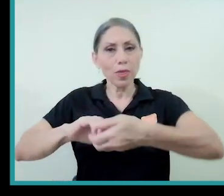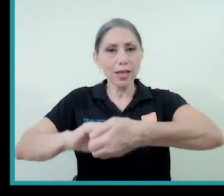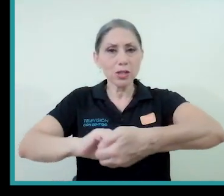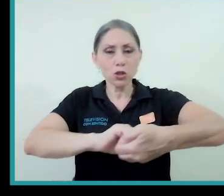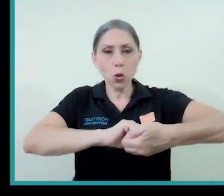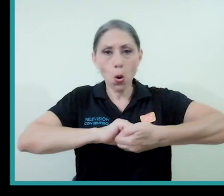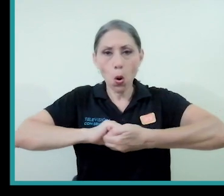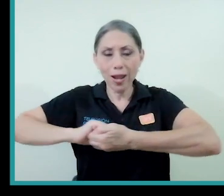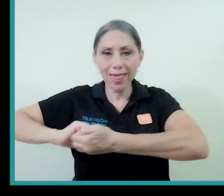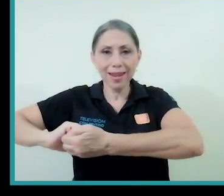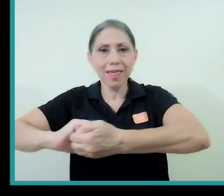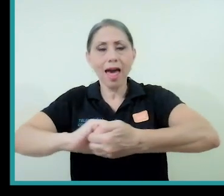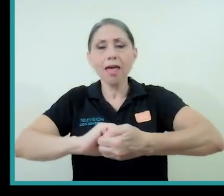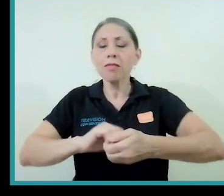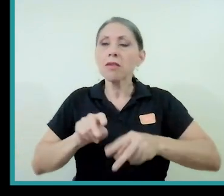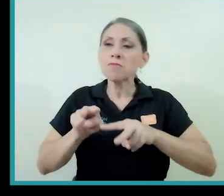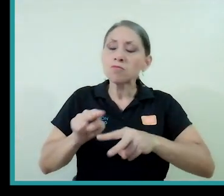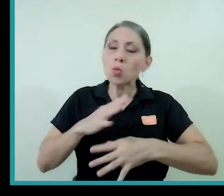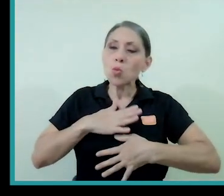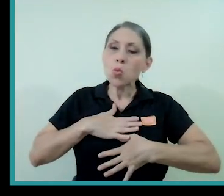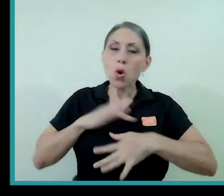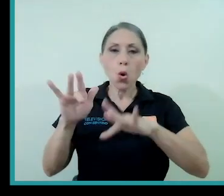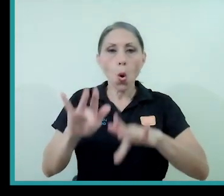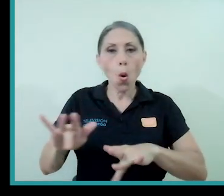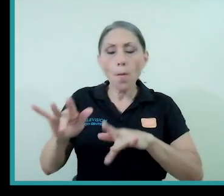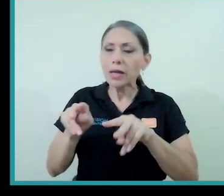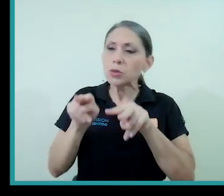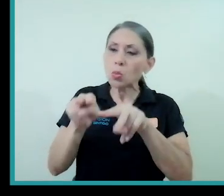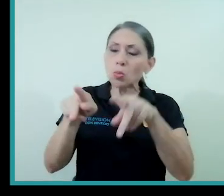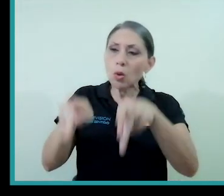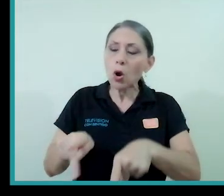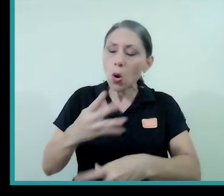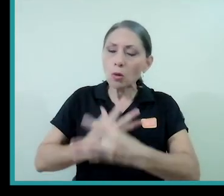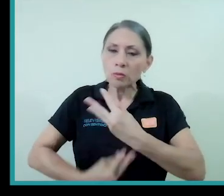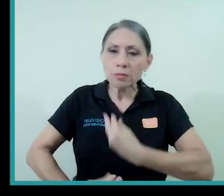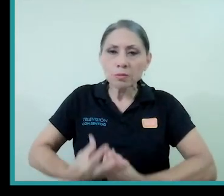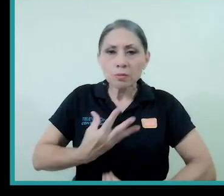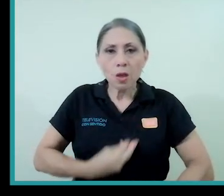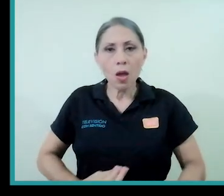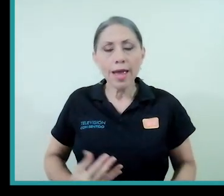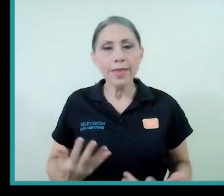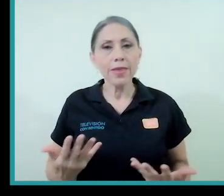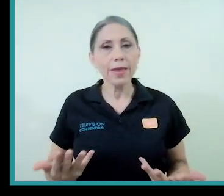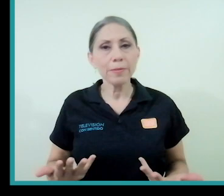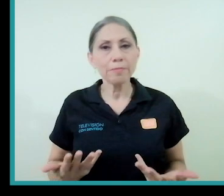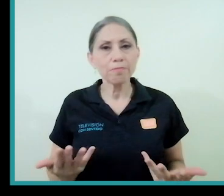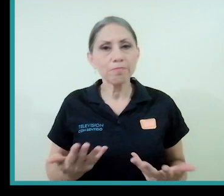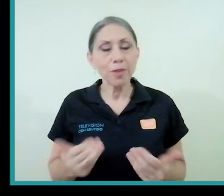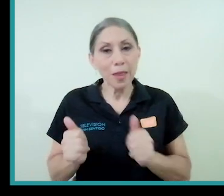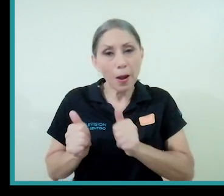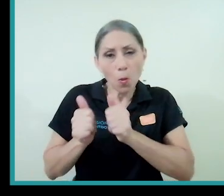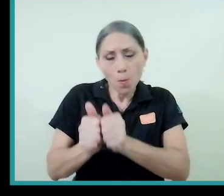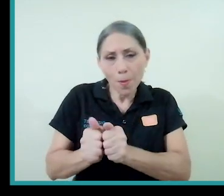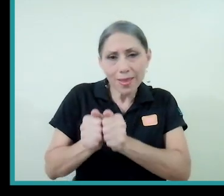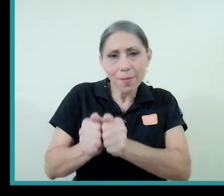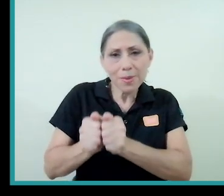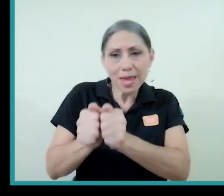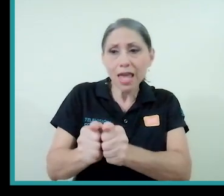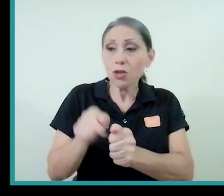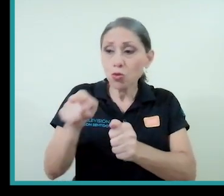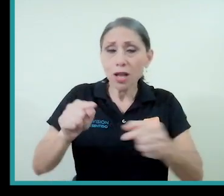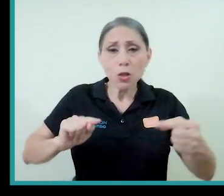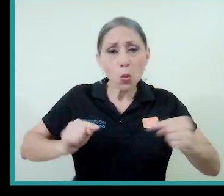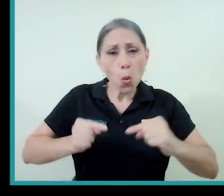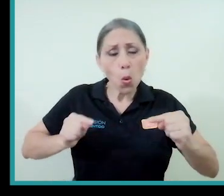de compasión frente a la persona que está sufriendo, de acompañamiento en el dolor, en el